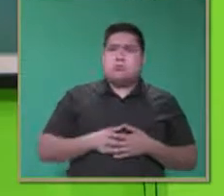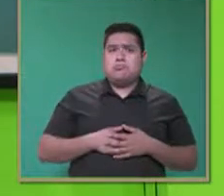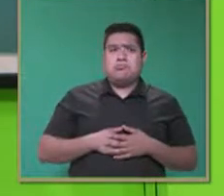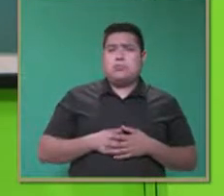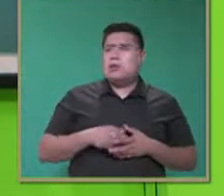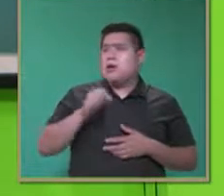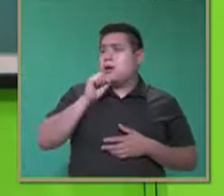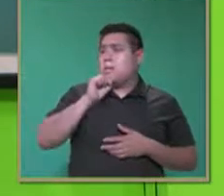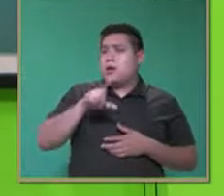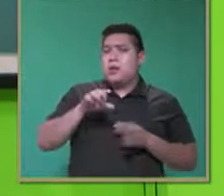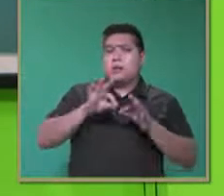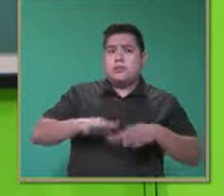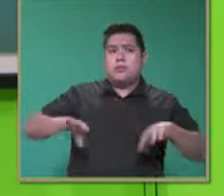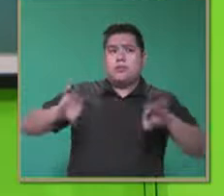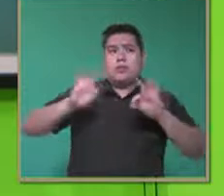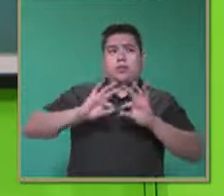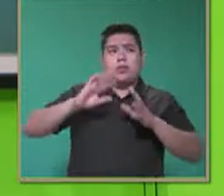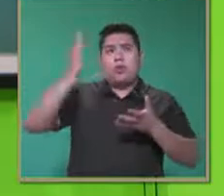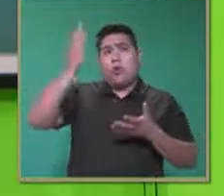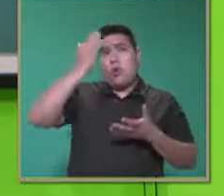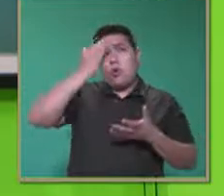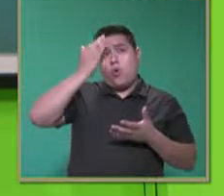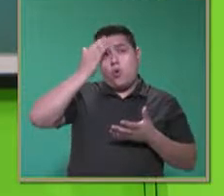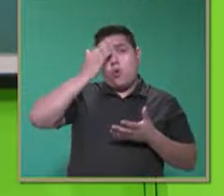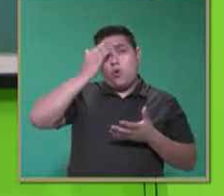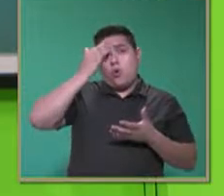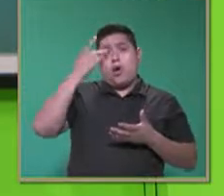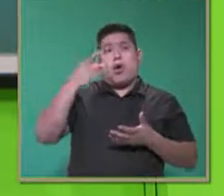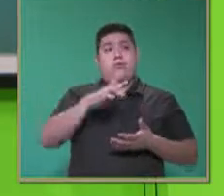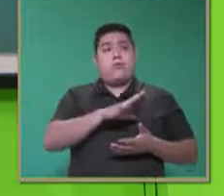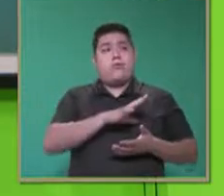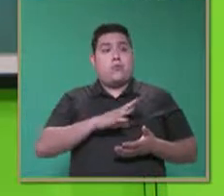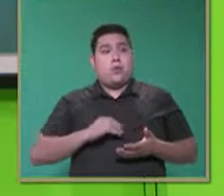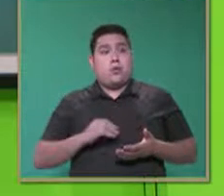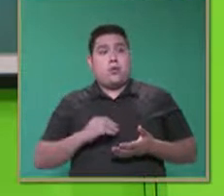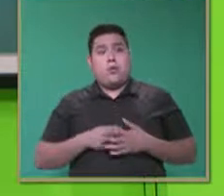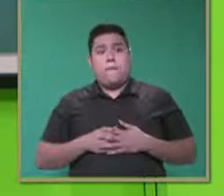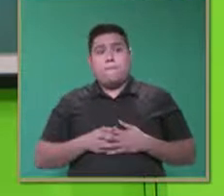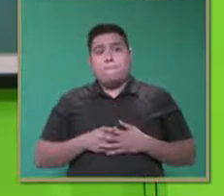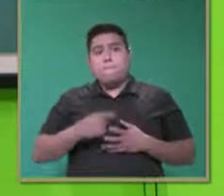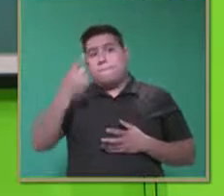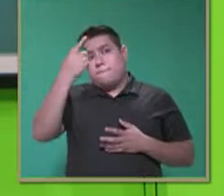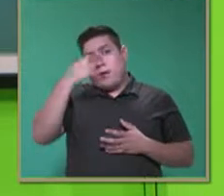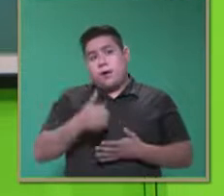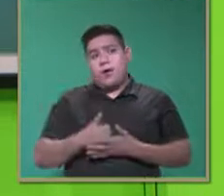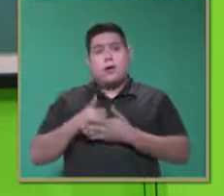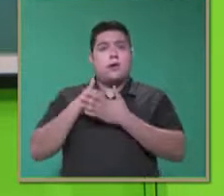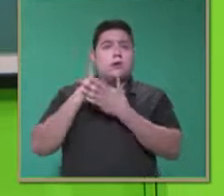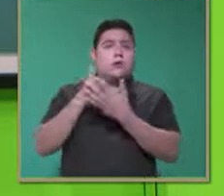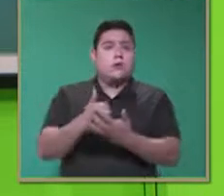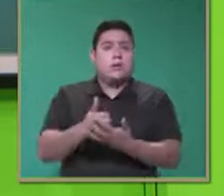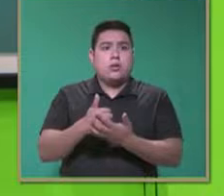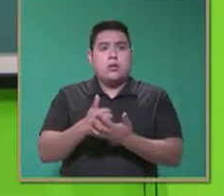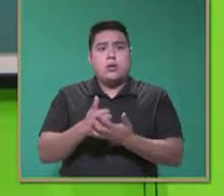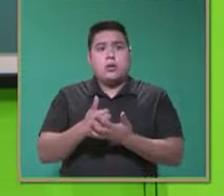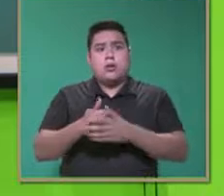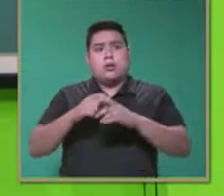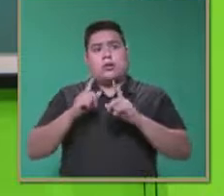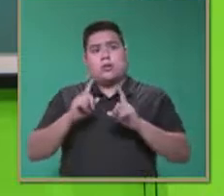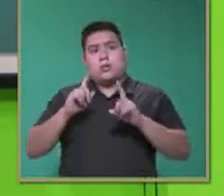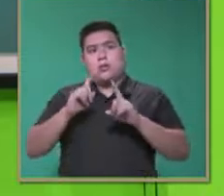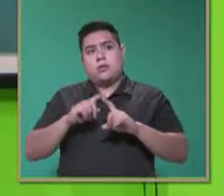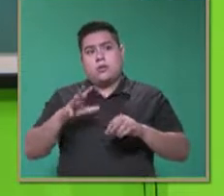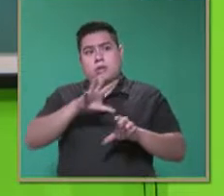que conocerlo en gran medida a nuestro hijo para poder favorecer que logre esa